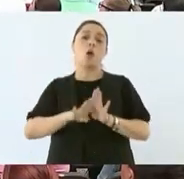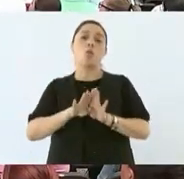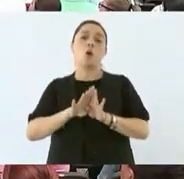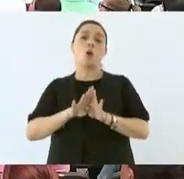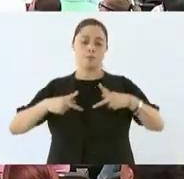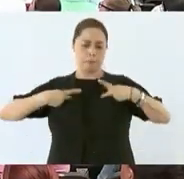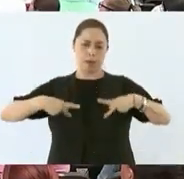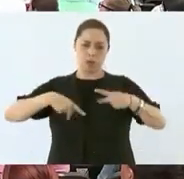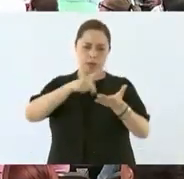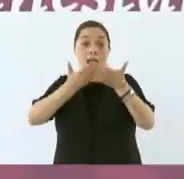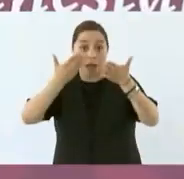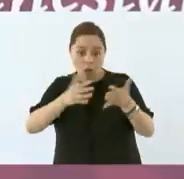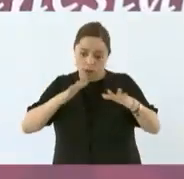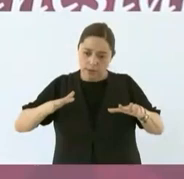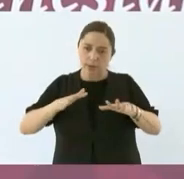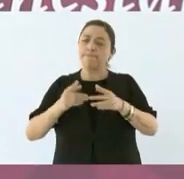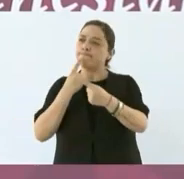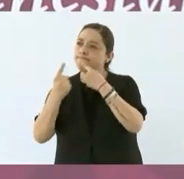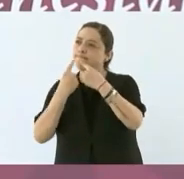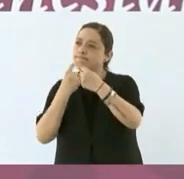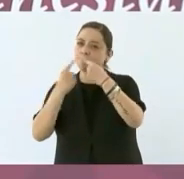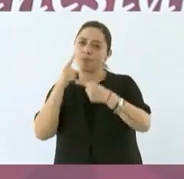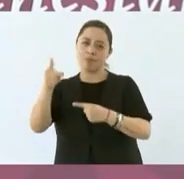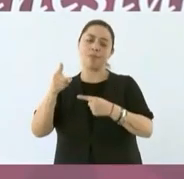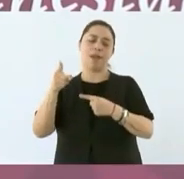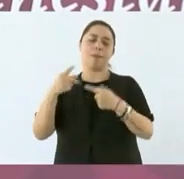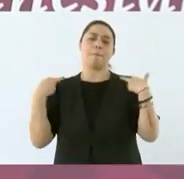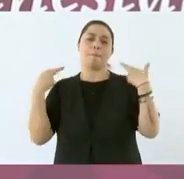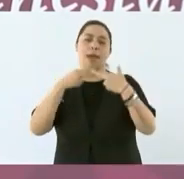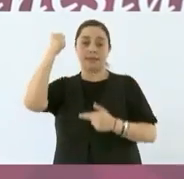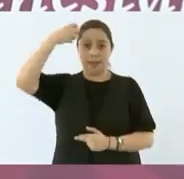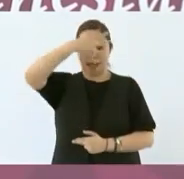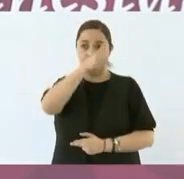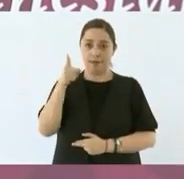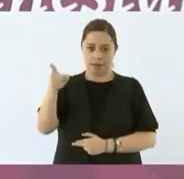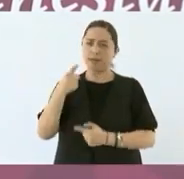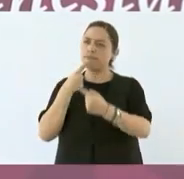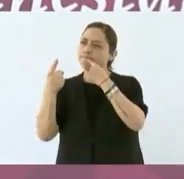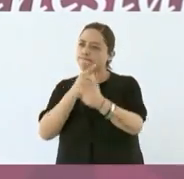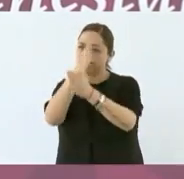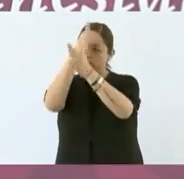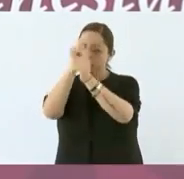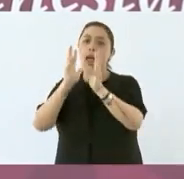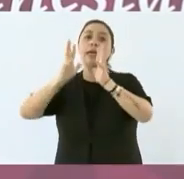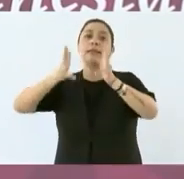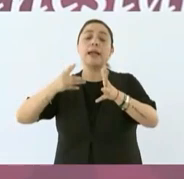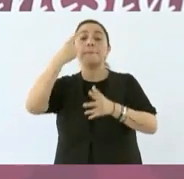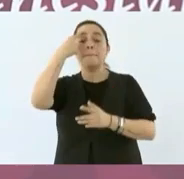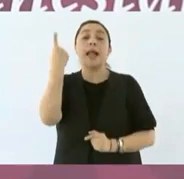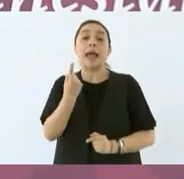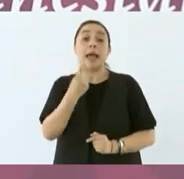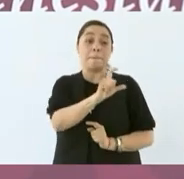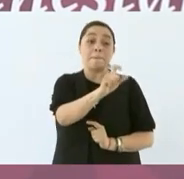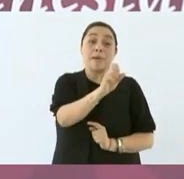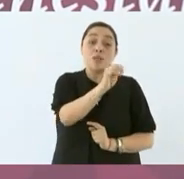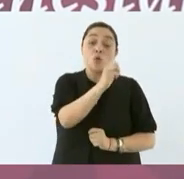personas con discapacidad con la maestra Delfina para que de 29 hasta